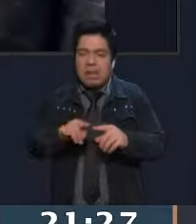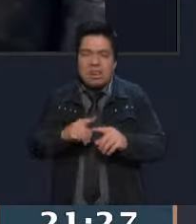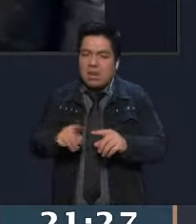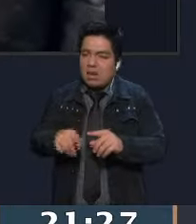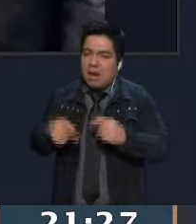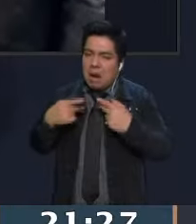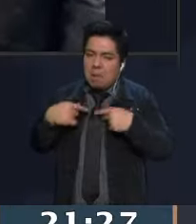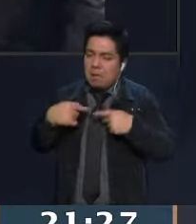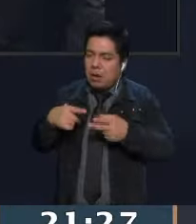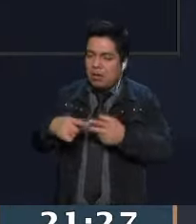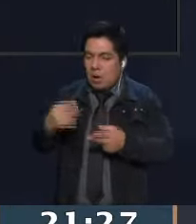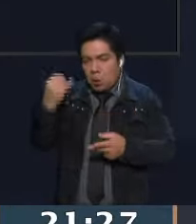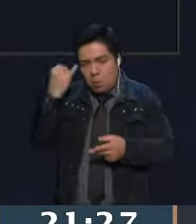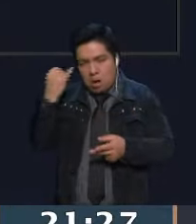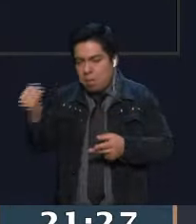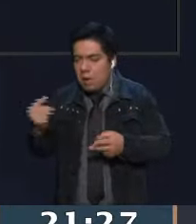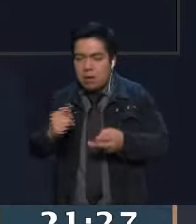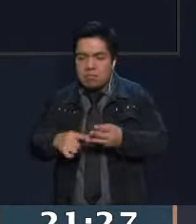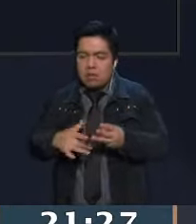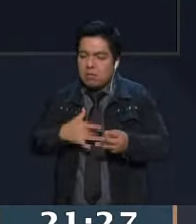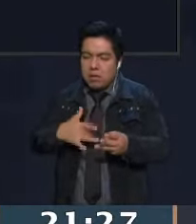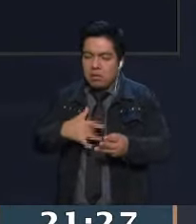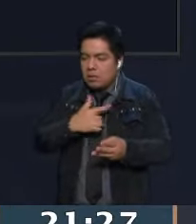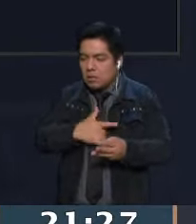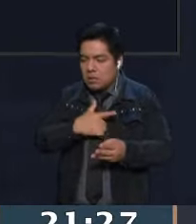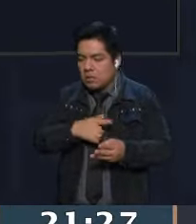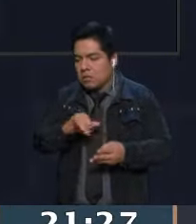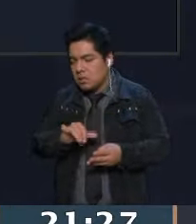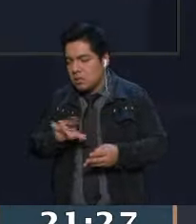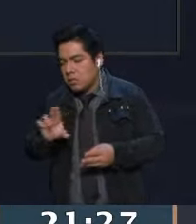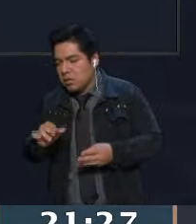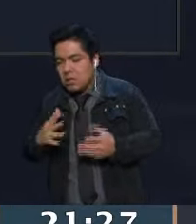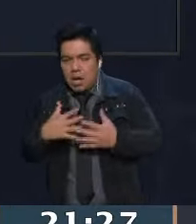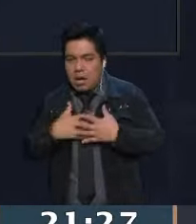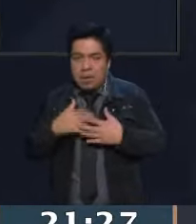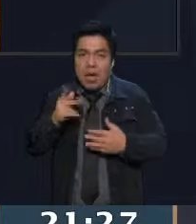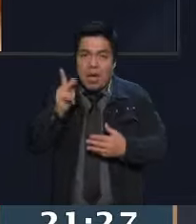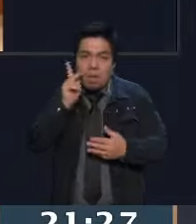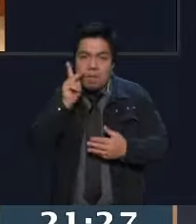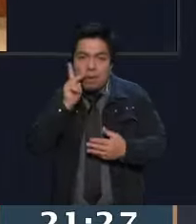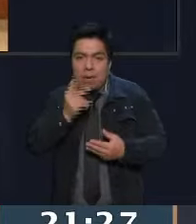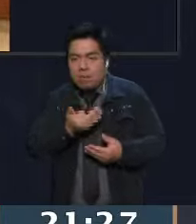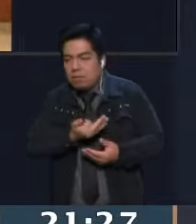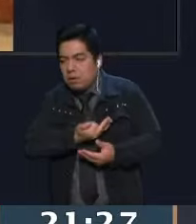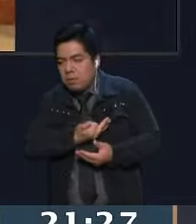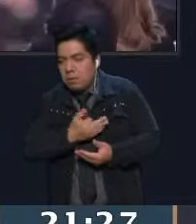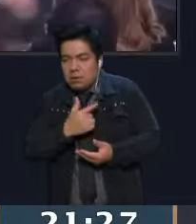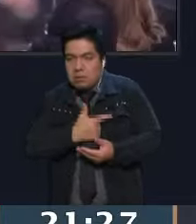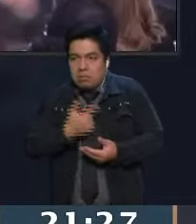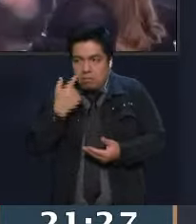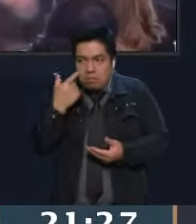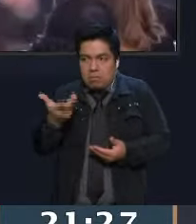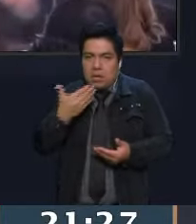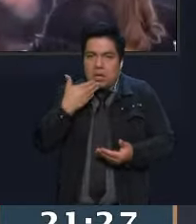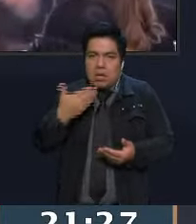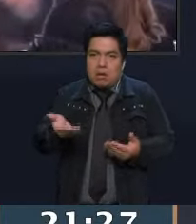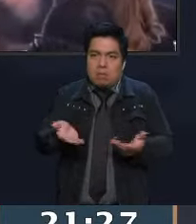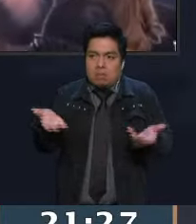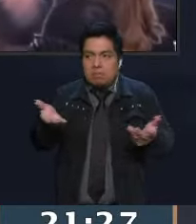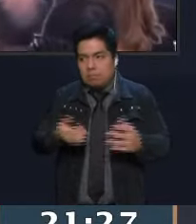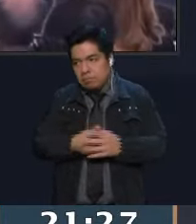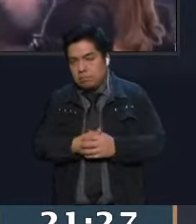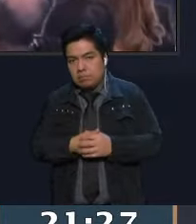personales y de simpatía, ¿no? A mí, digo, a mí me cae muy bien el Papa, ¿no? Al contrario, me gusta que es más,